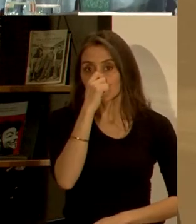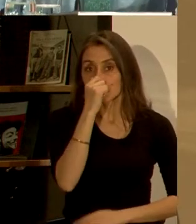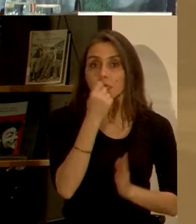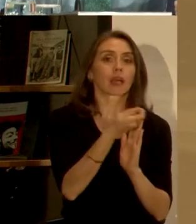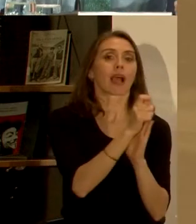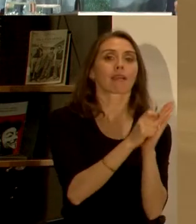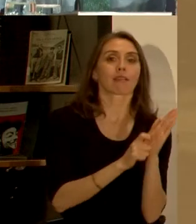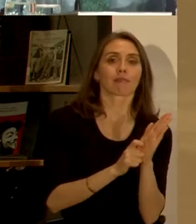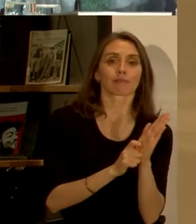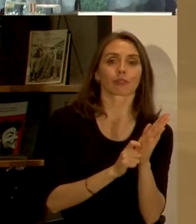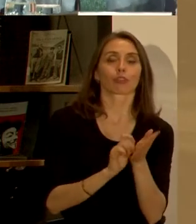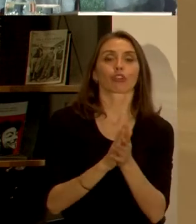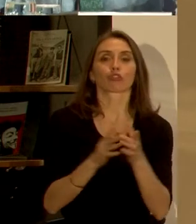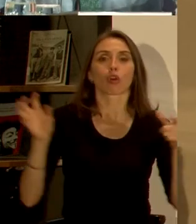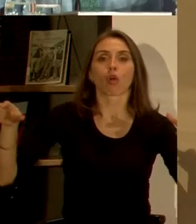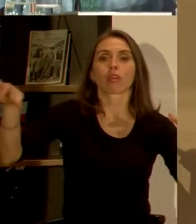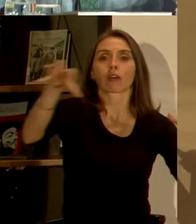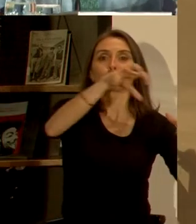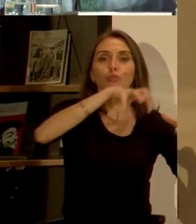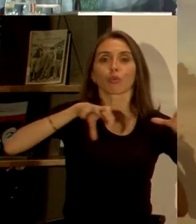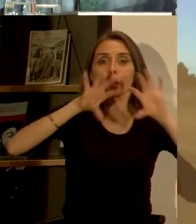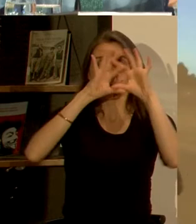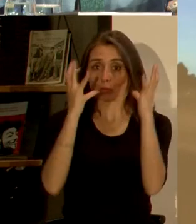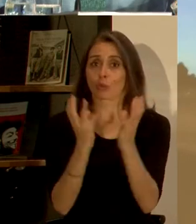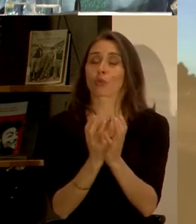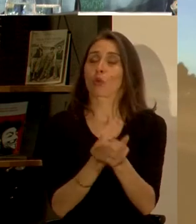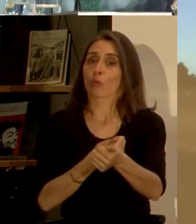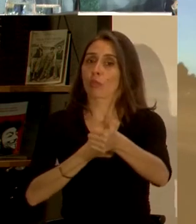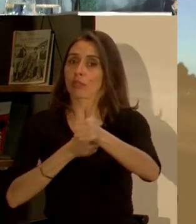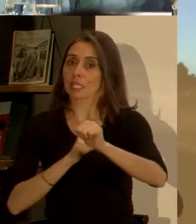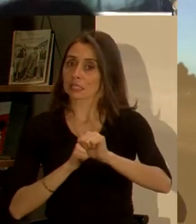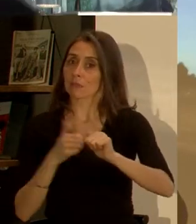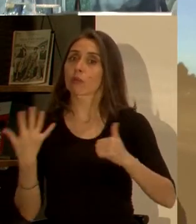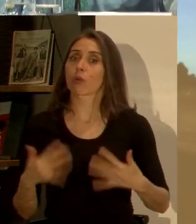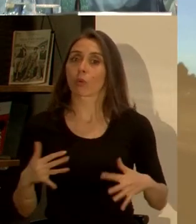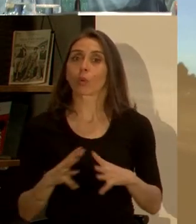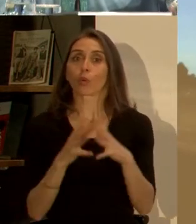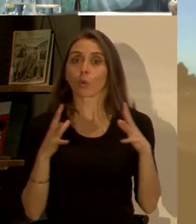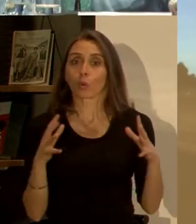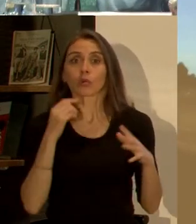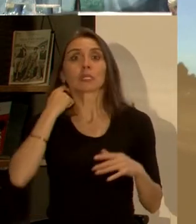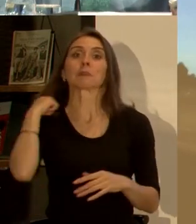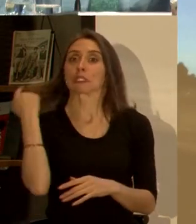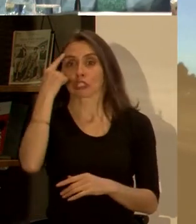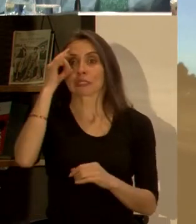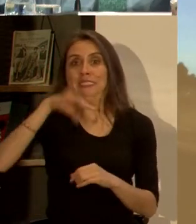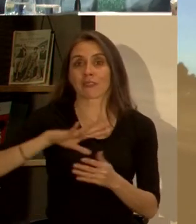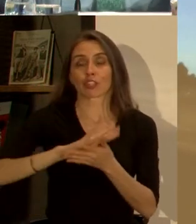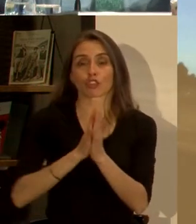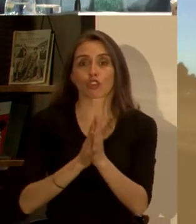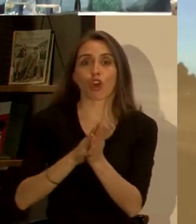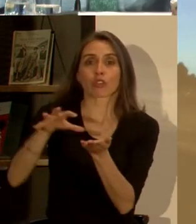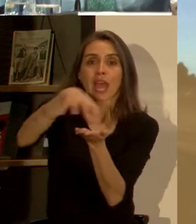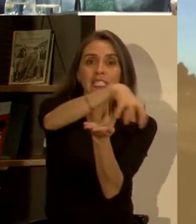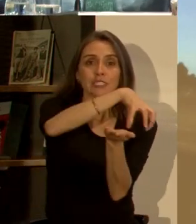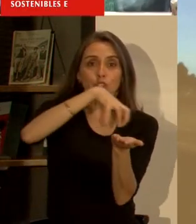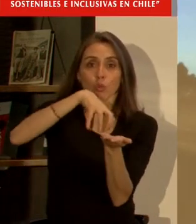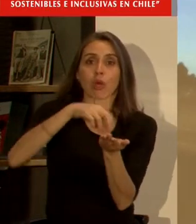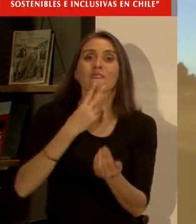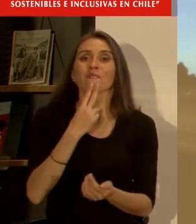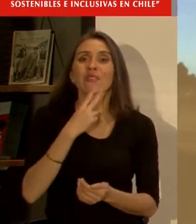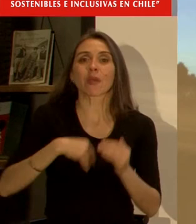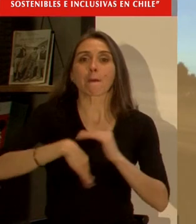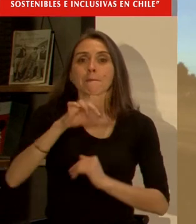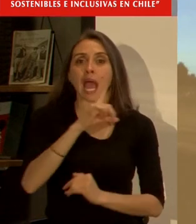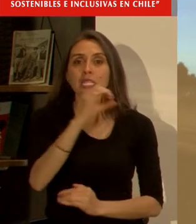todas las ciudades. Es un reto formidable, pero tenemos claro que si todas las ciudades de más de 100